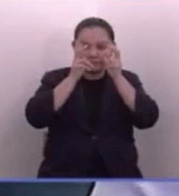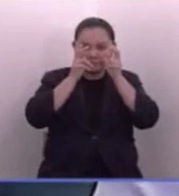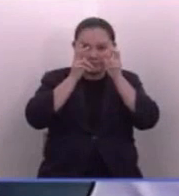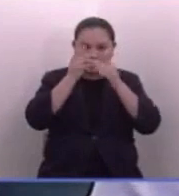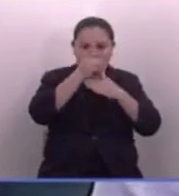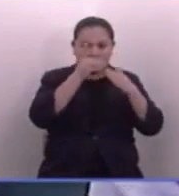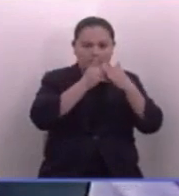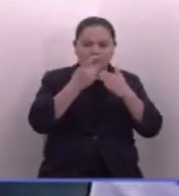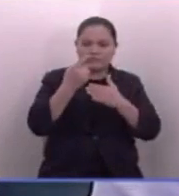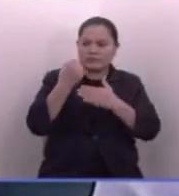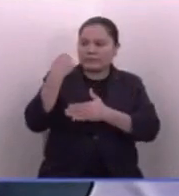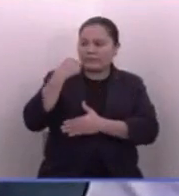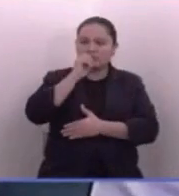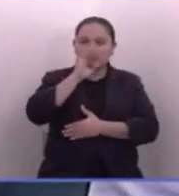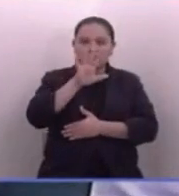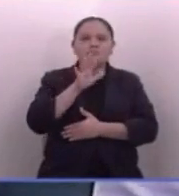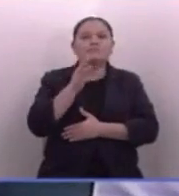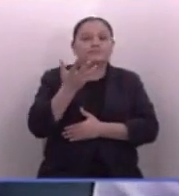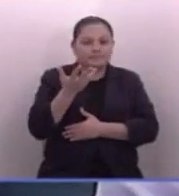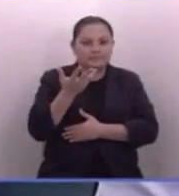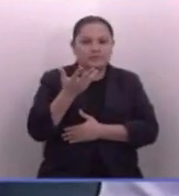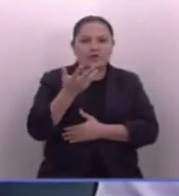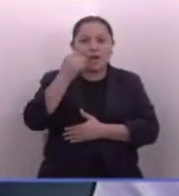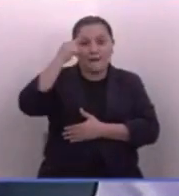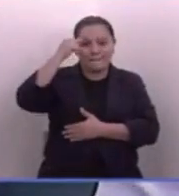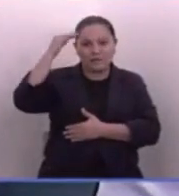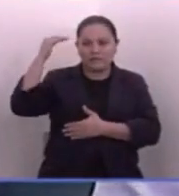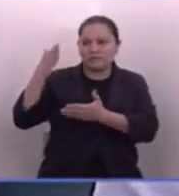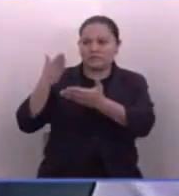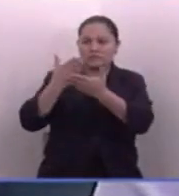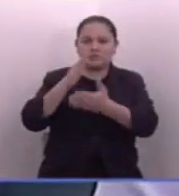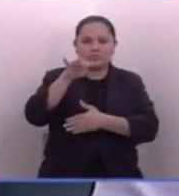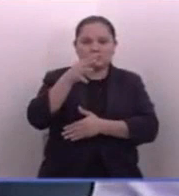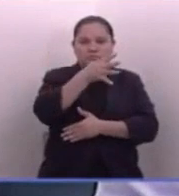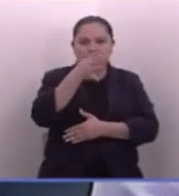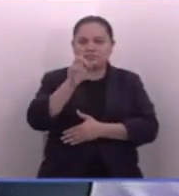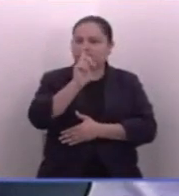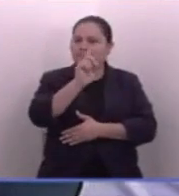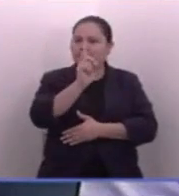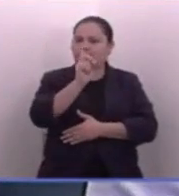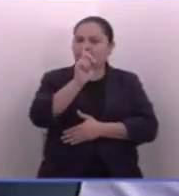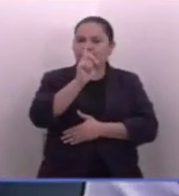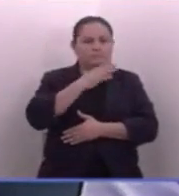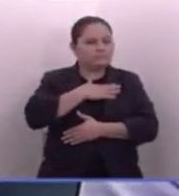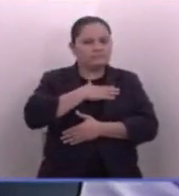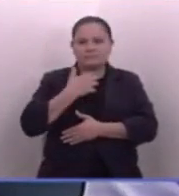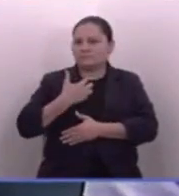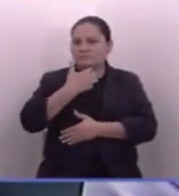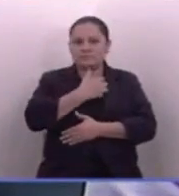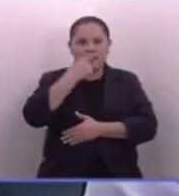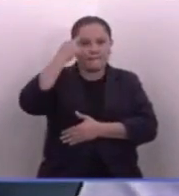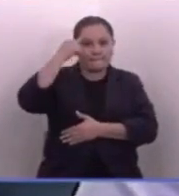del diputado que me antecedió y cuando algún político llegue a sacar un listado, dígale no, porque no podemos